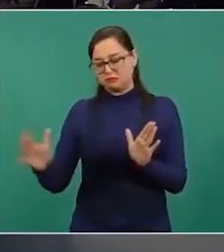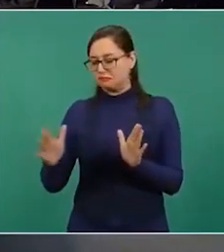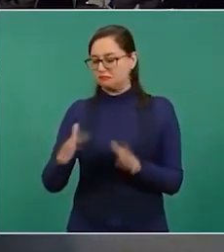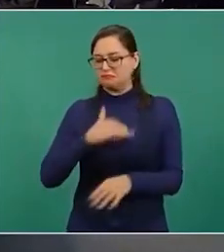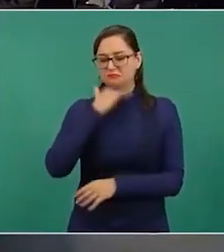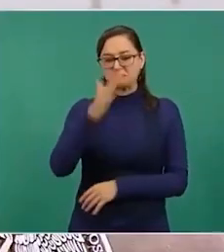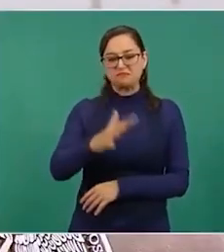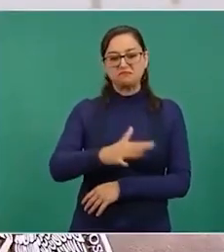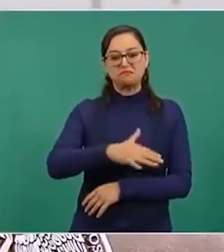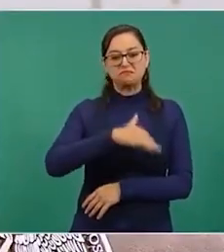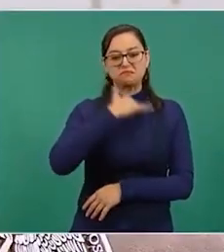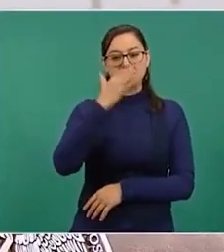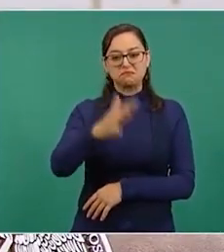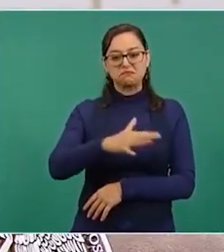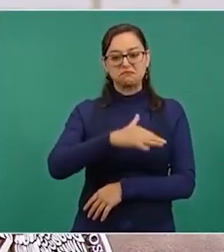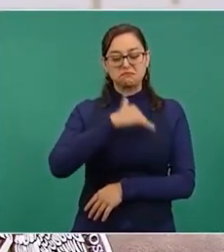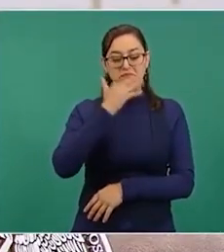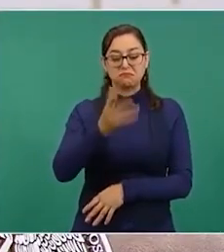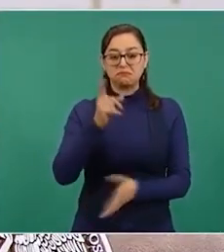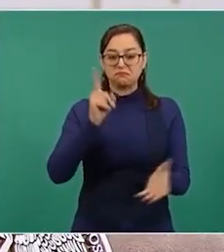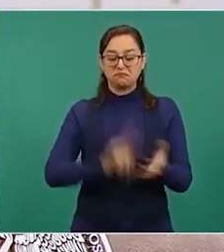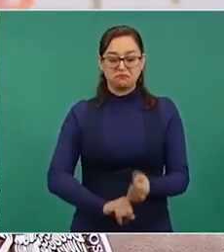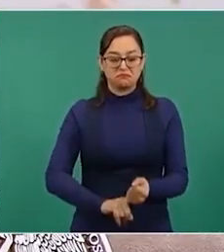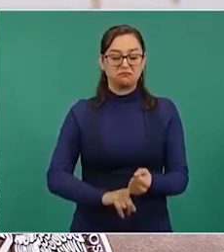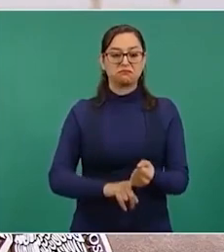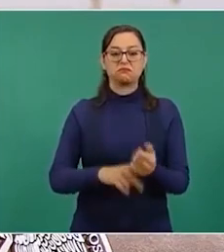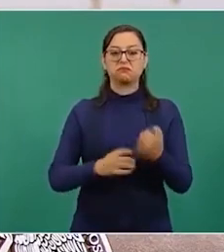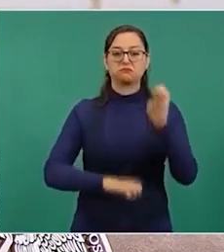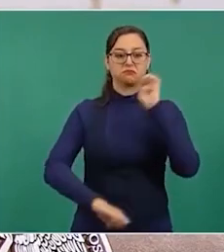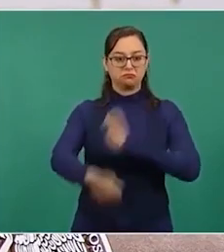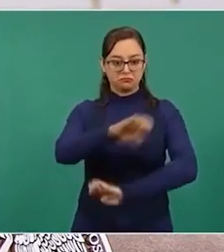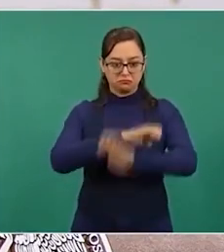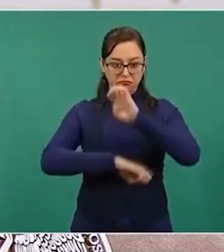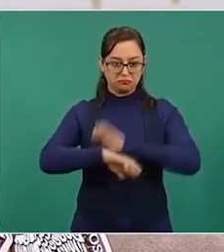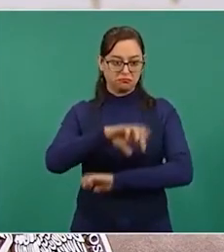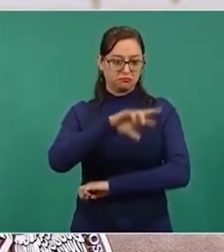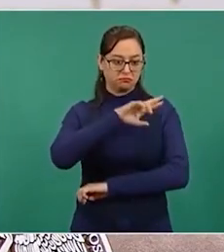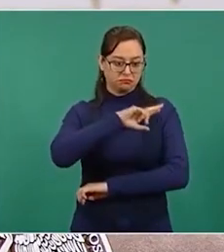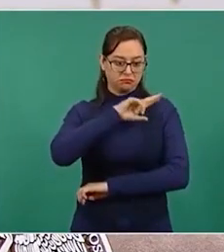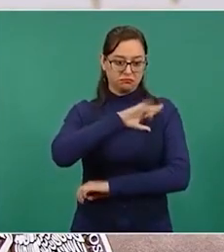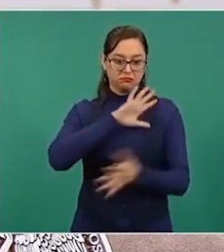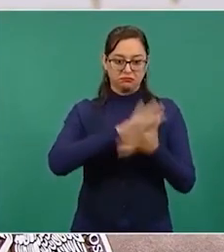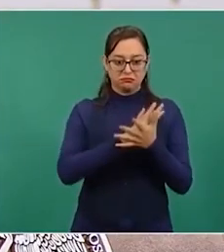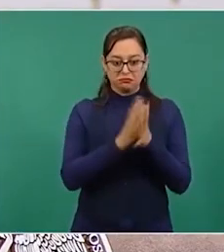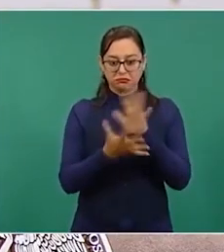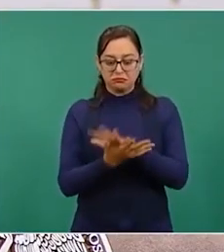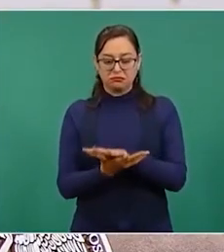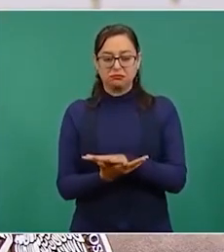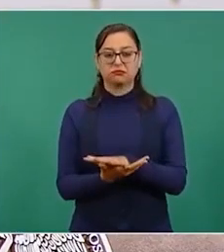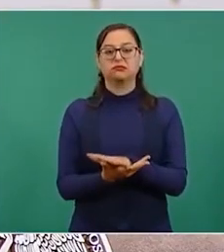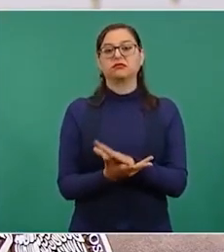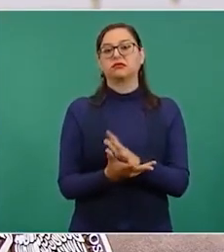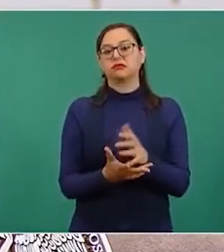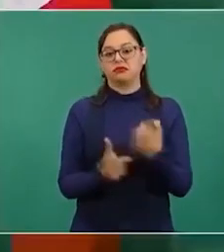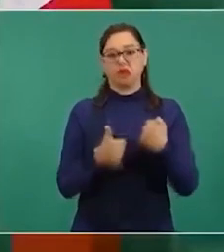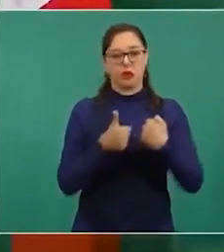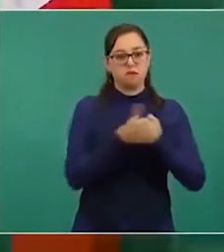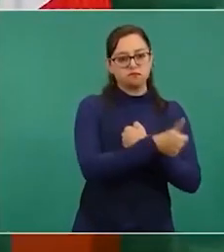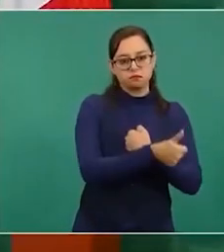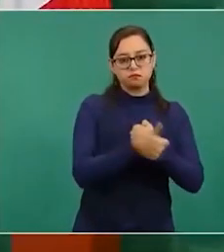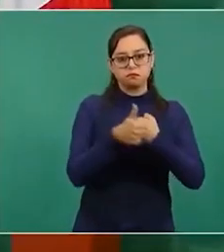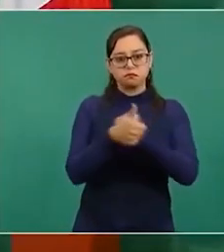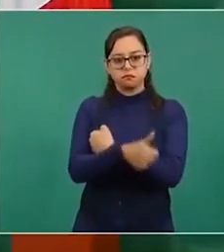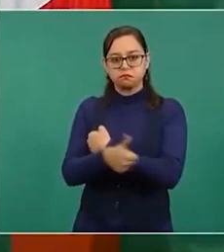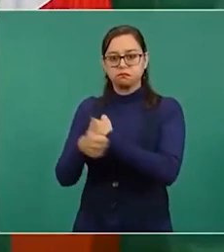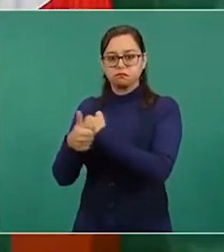de corrupción había una gran complicidad con las empresas particularmente las empresas reguladas de todo tipo